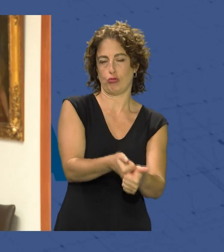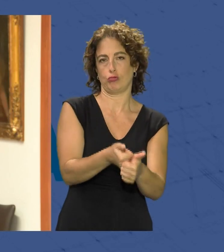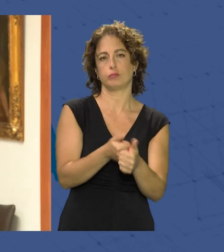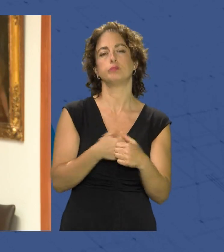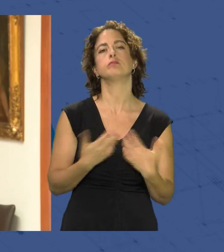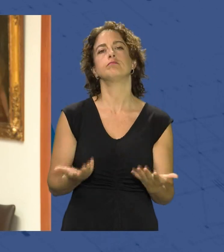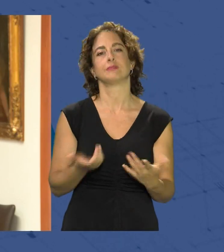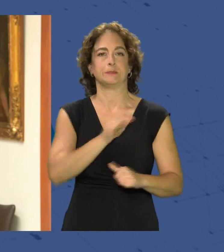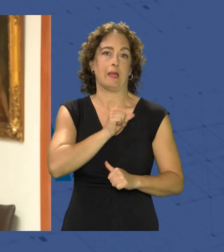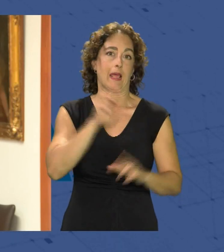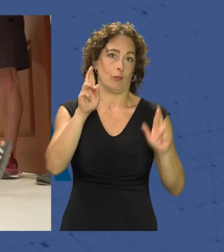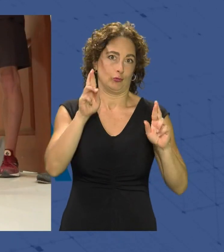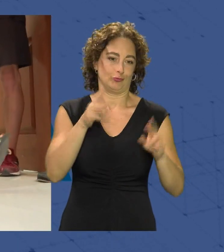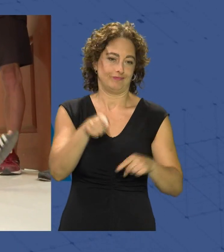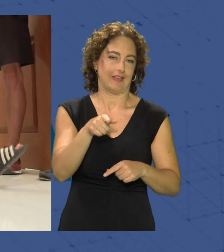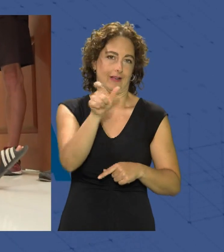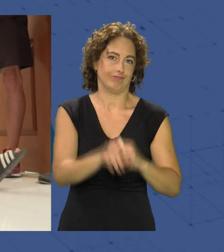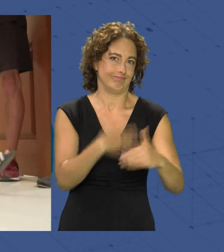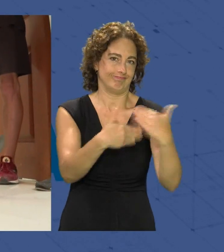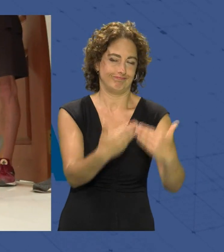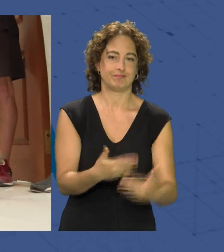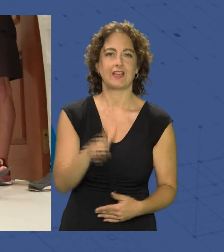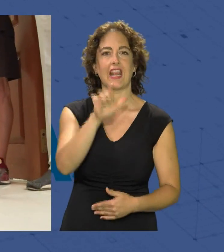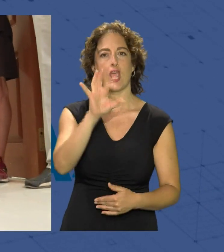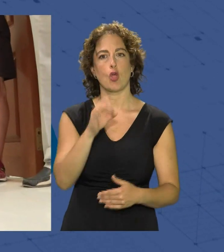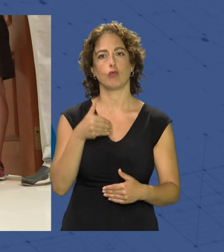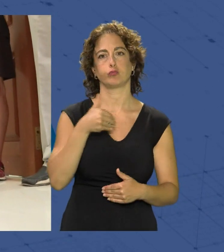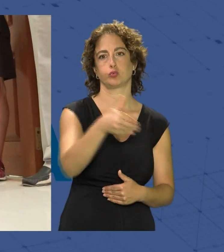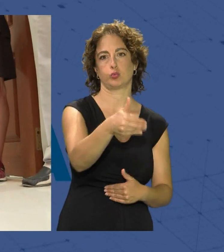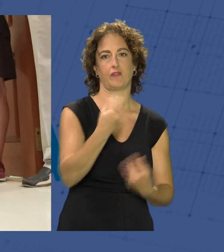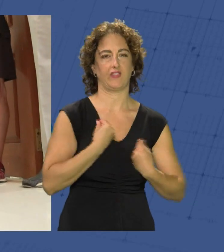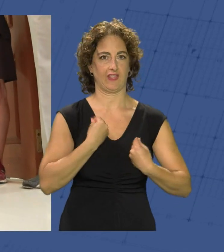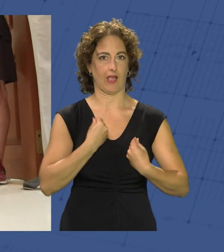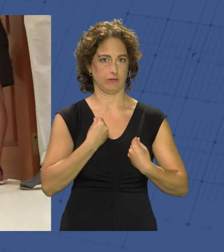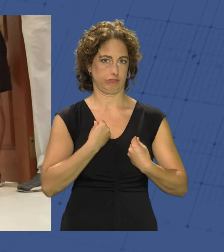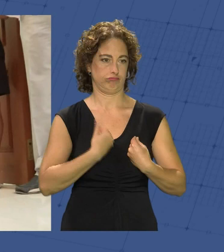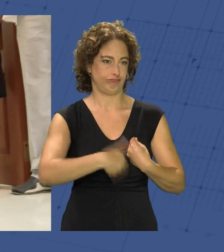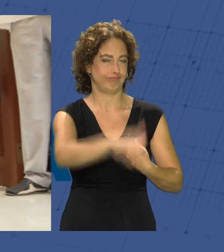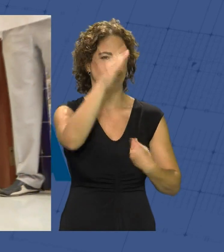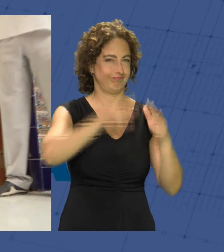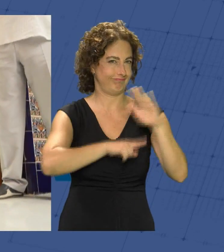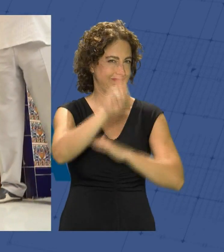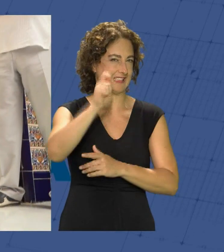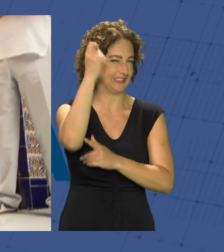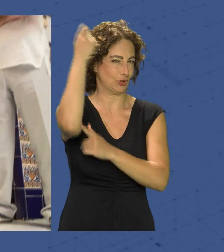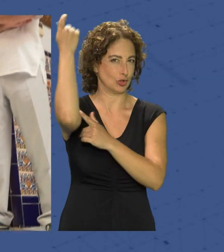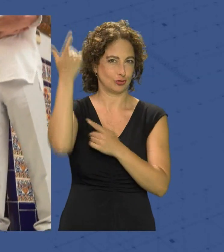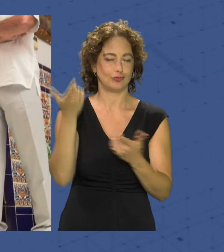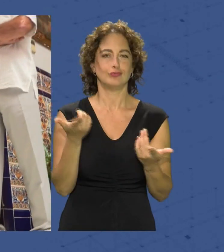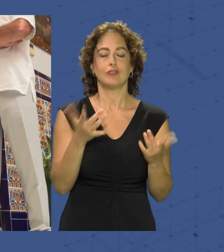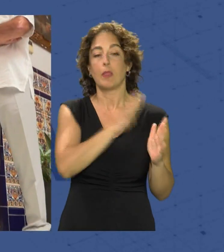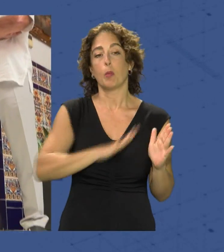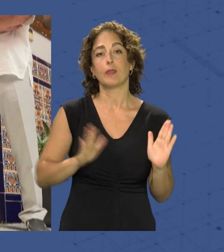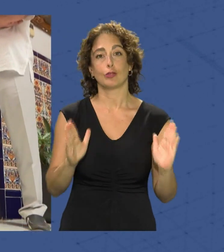esperemos que con él sea así Leo tiene por delante toda una vida esperemos que plagada de éxitos deportivos por ahora